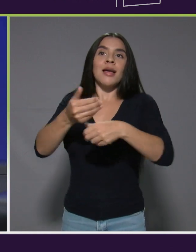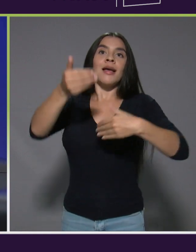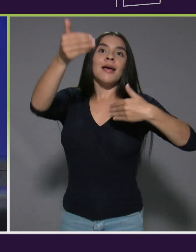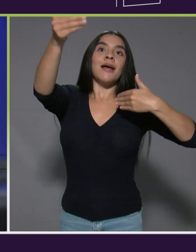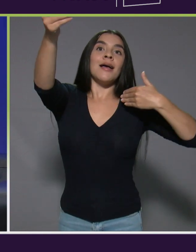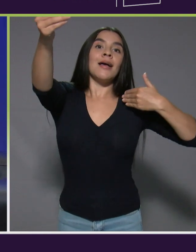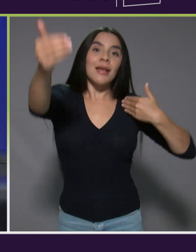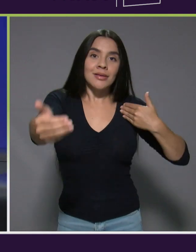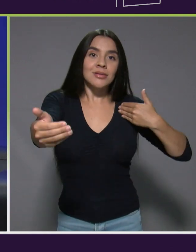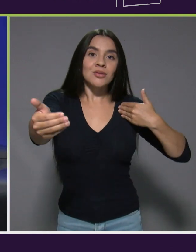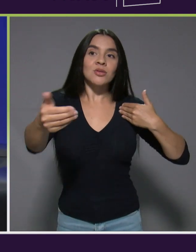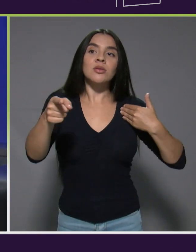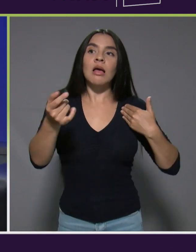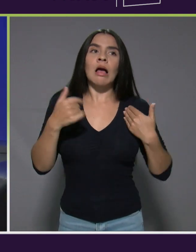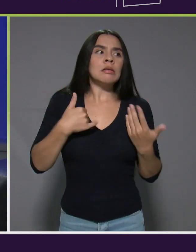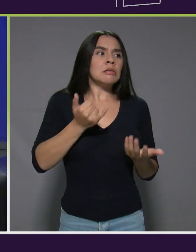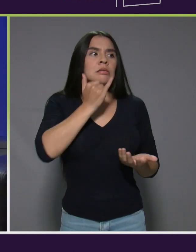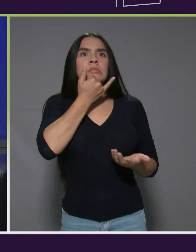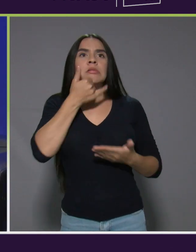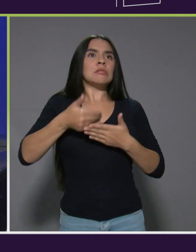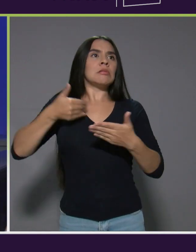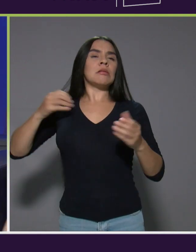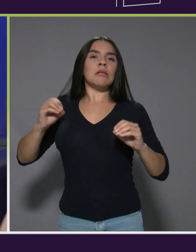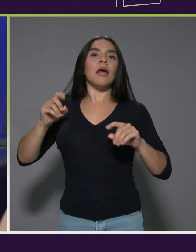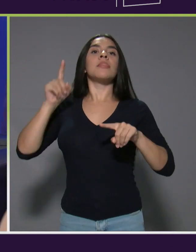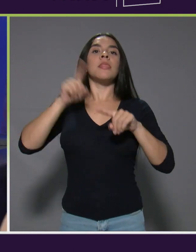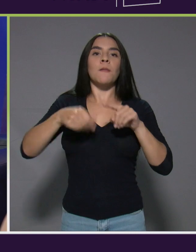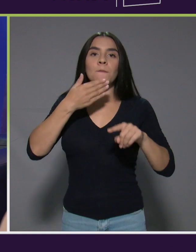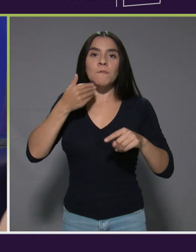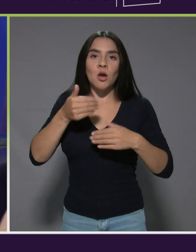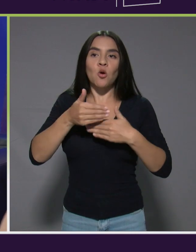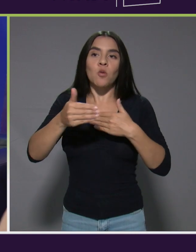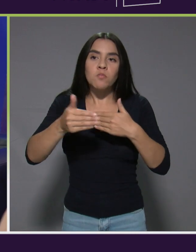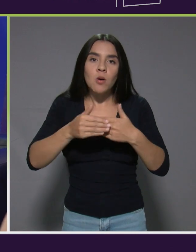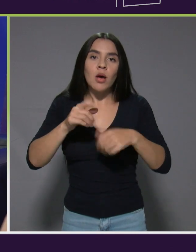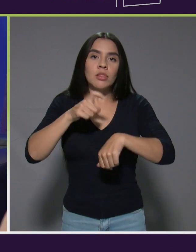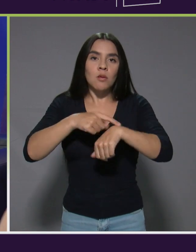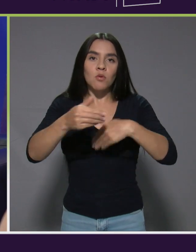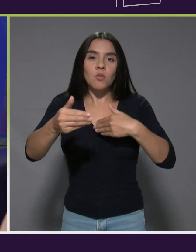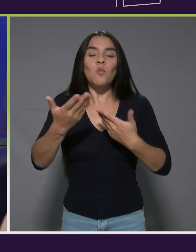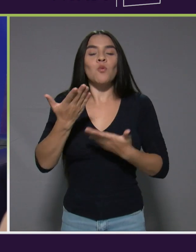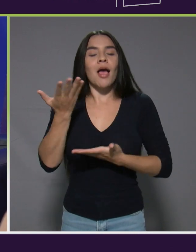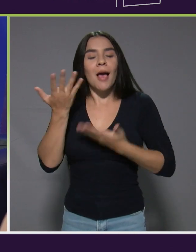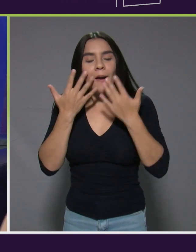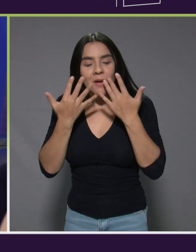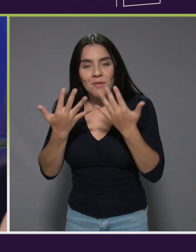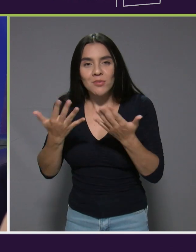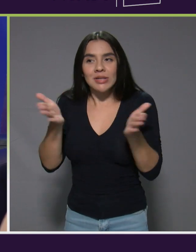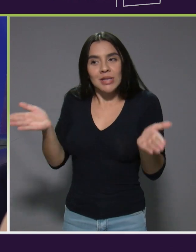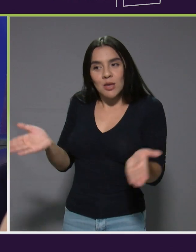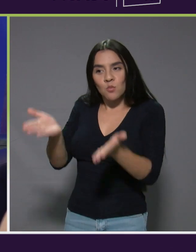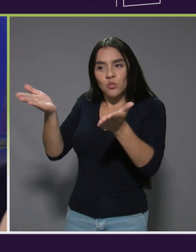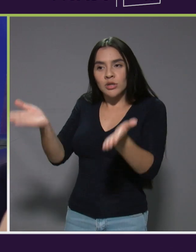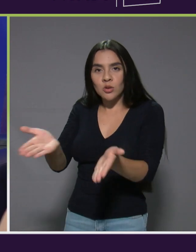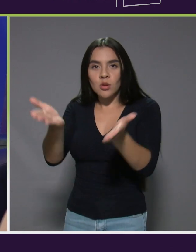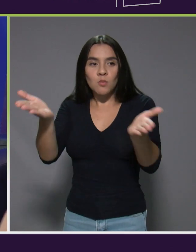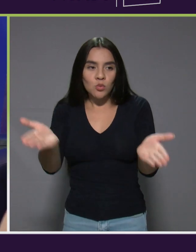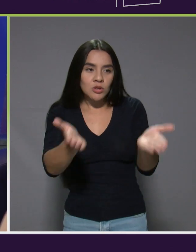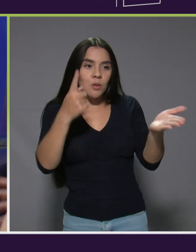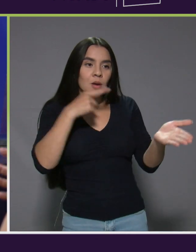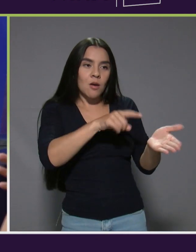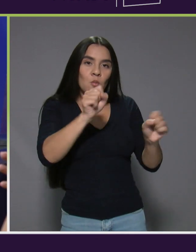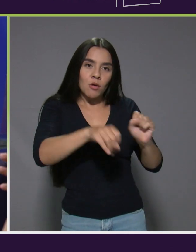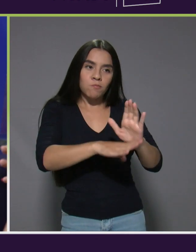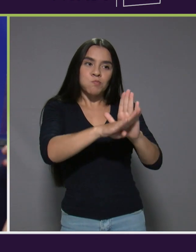hice? Error. Tenemos que ir midiendo en el camino, muy amablemente, impulsando a los actores para ir desarrollando.